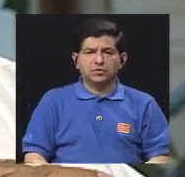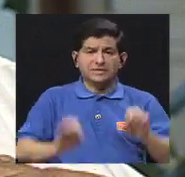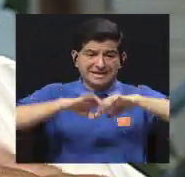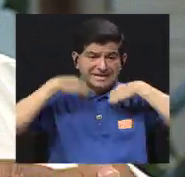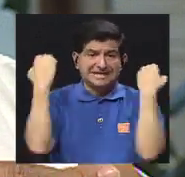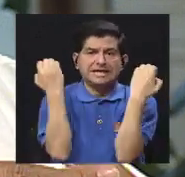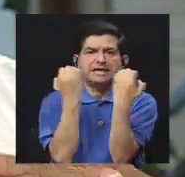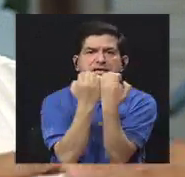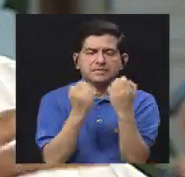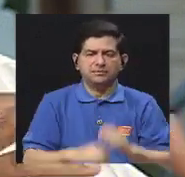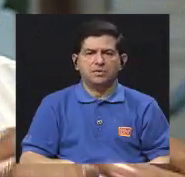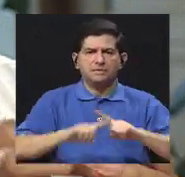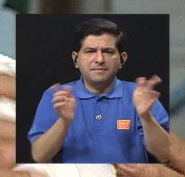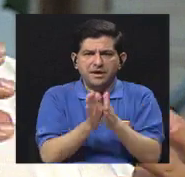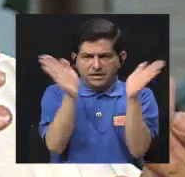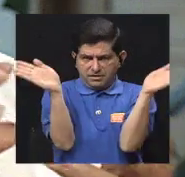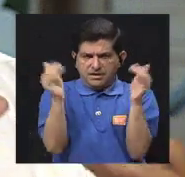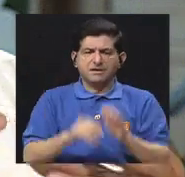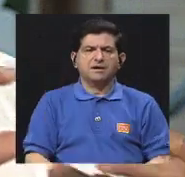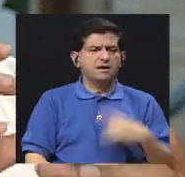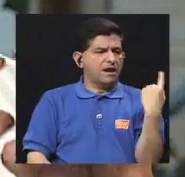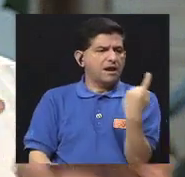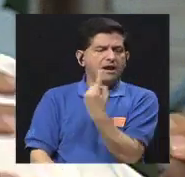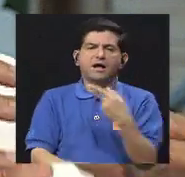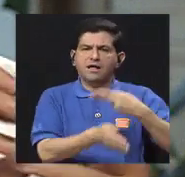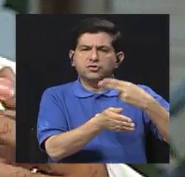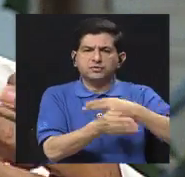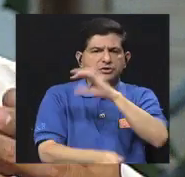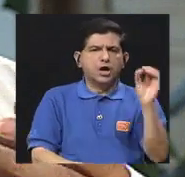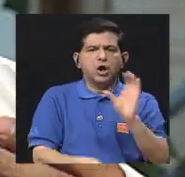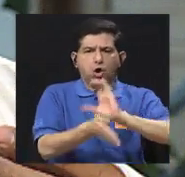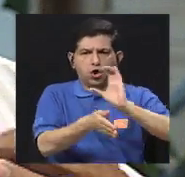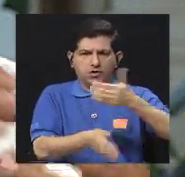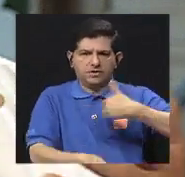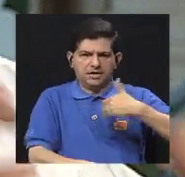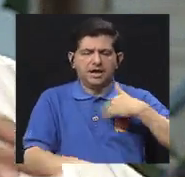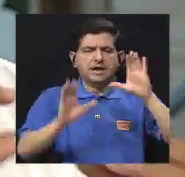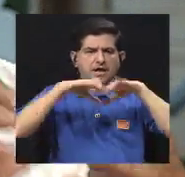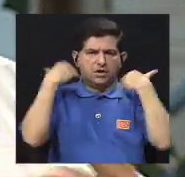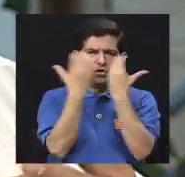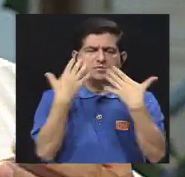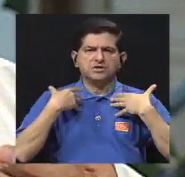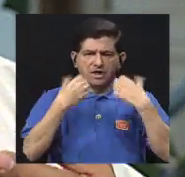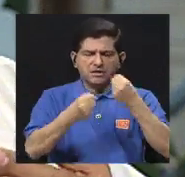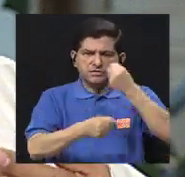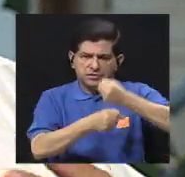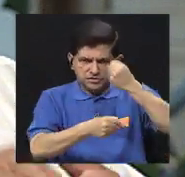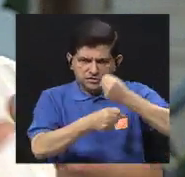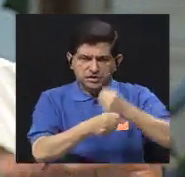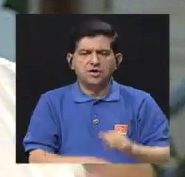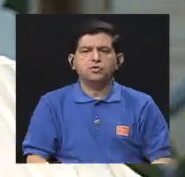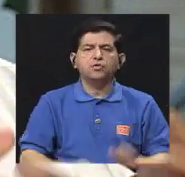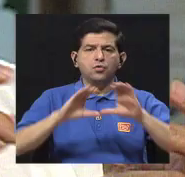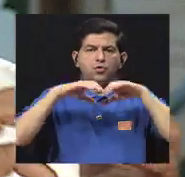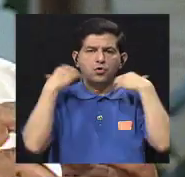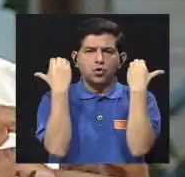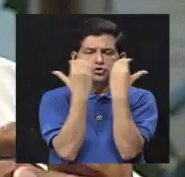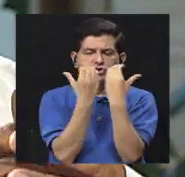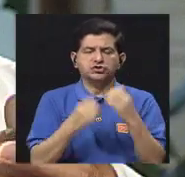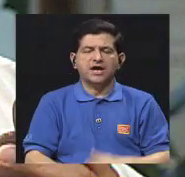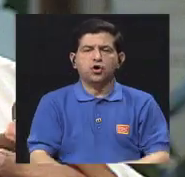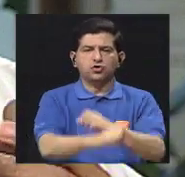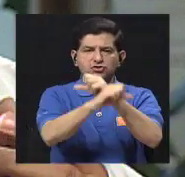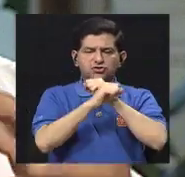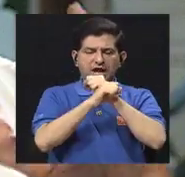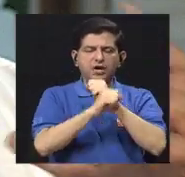equipamiento, pero en general, cada hospital, cada clínica debe contar con su comisión de salud ocupacional, del consejo de salud ocupacional,